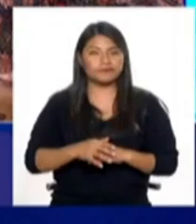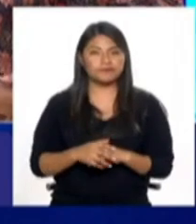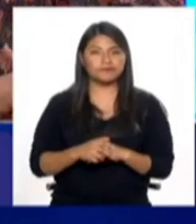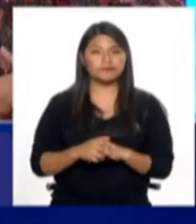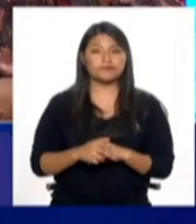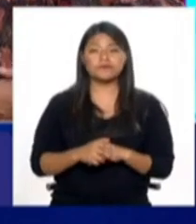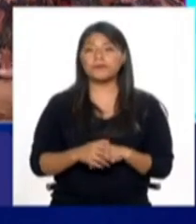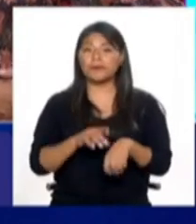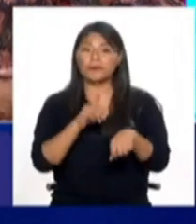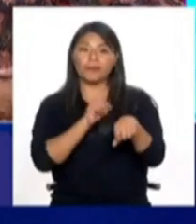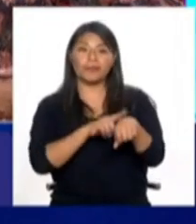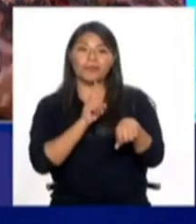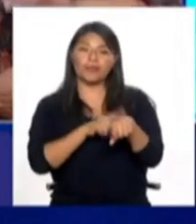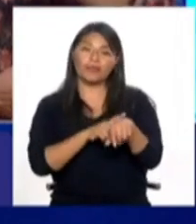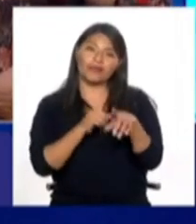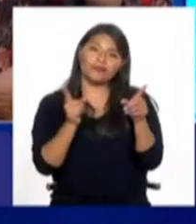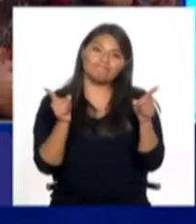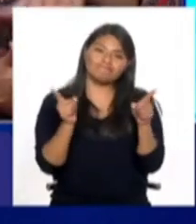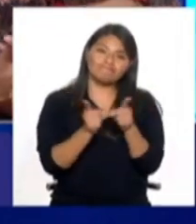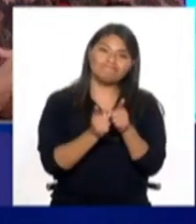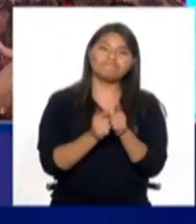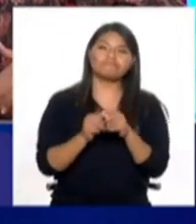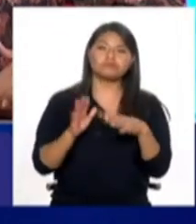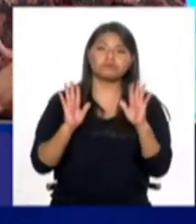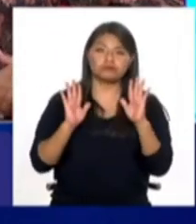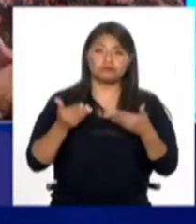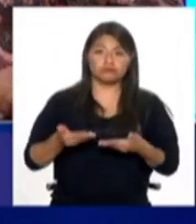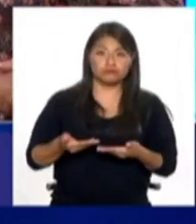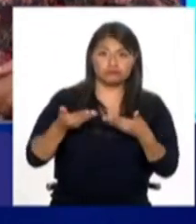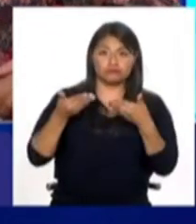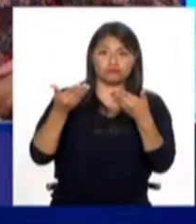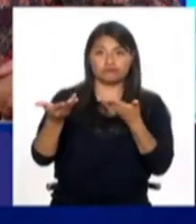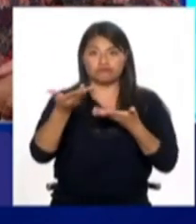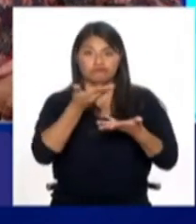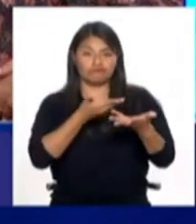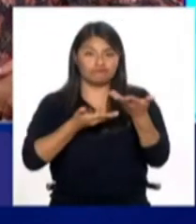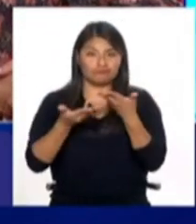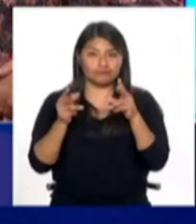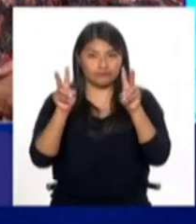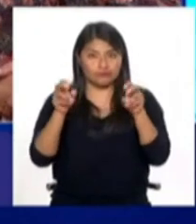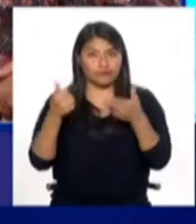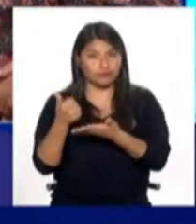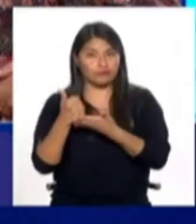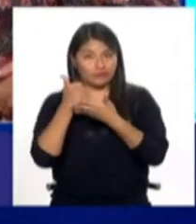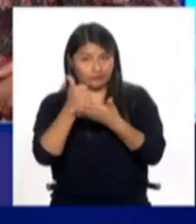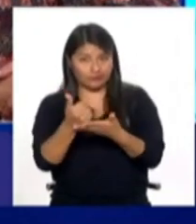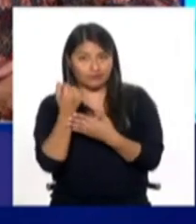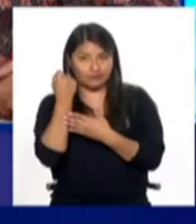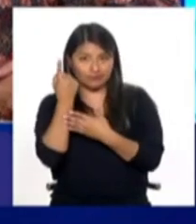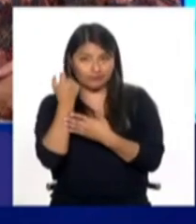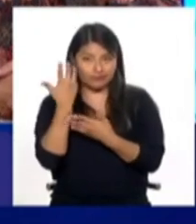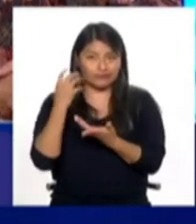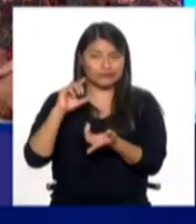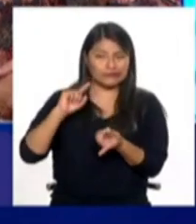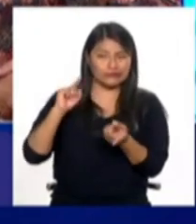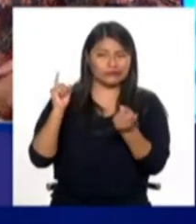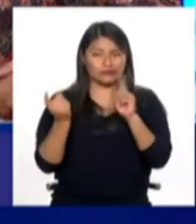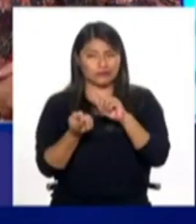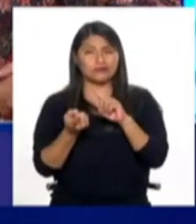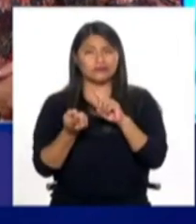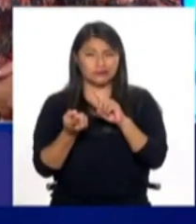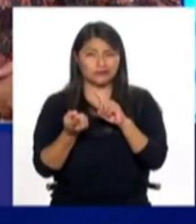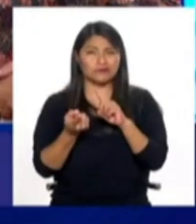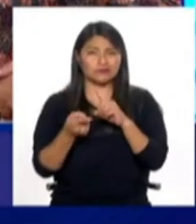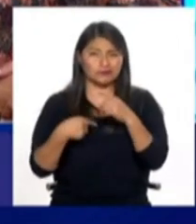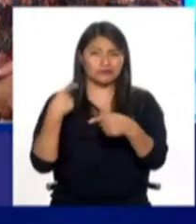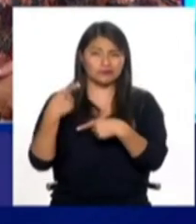tiempo es corto para hablar de estos temas, pero creo que nuestra cuota a través de este diálogo es justamente ayudarnos a entender que tenemos que cambiar. Así es. Que no podemos